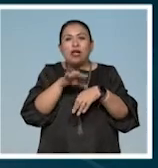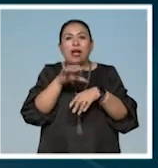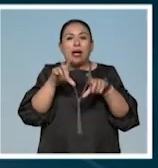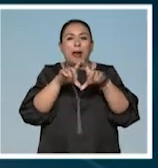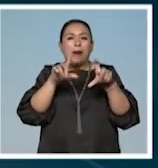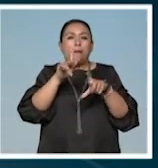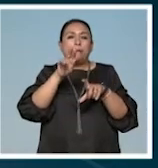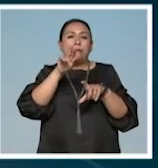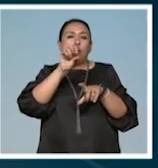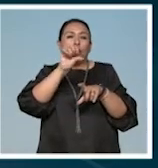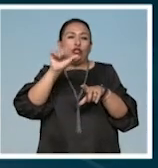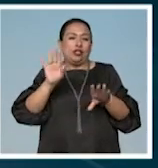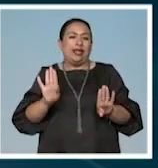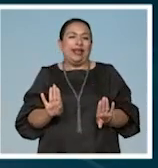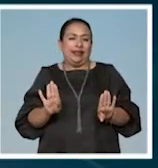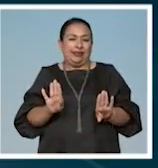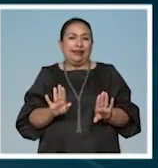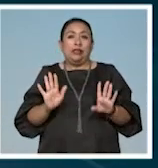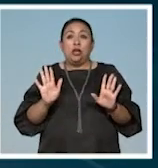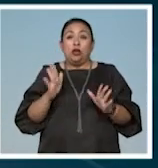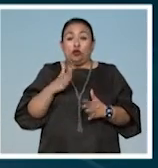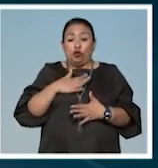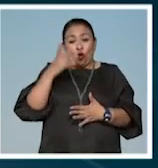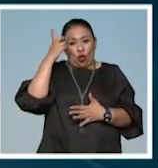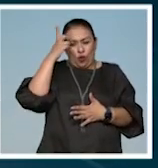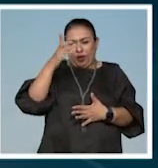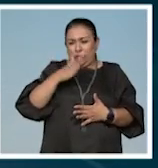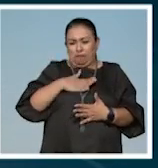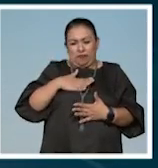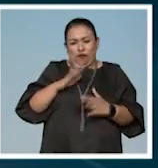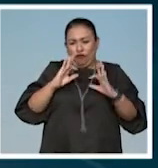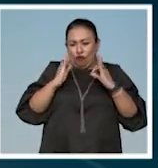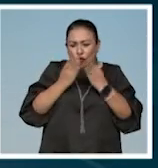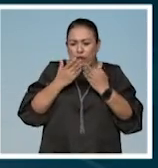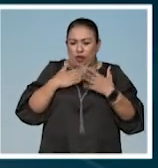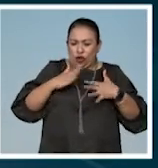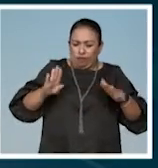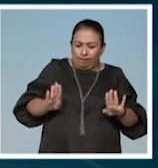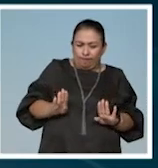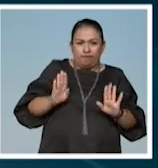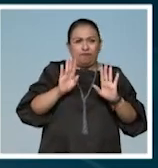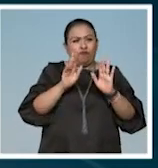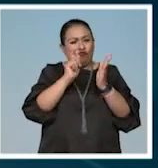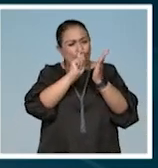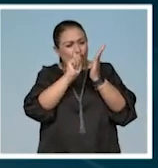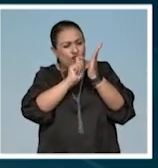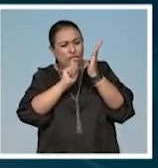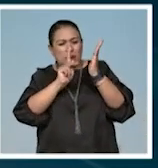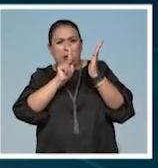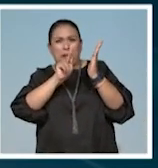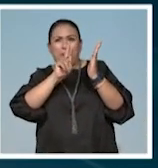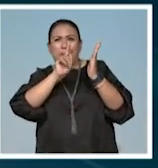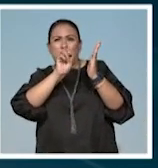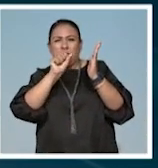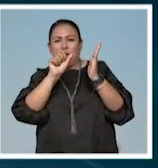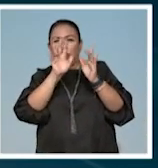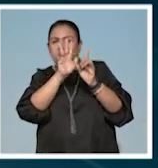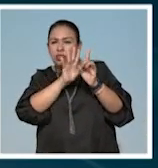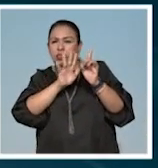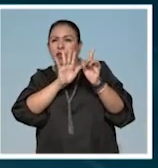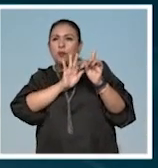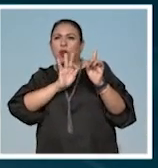prosa, en un estilo. Si uno es dueño de un estilo, de una prosa que es persuasiva,